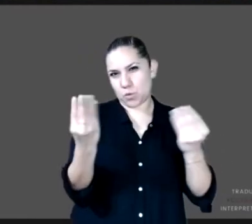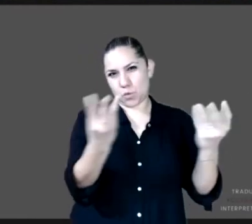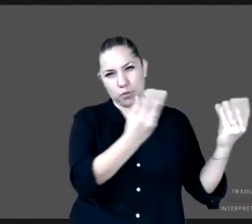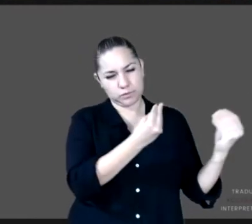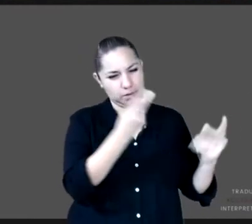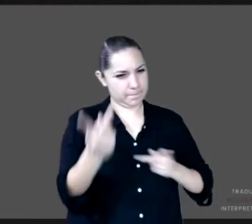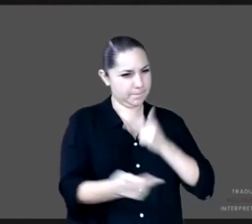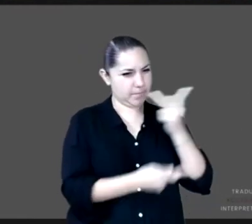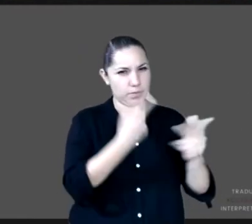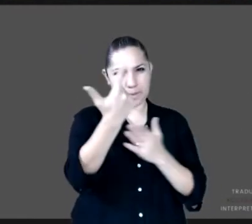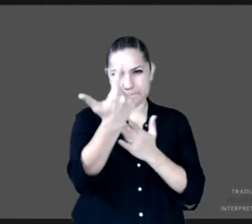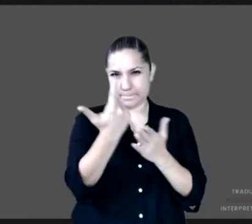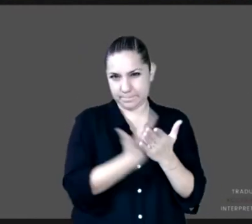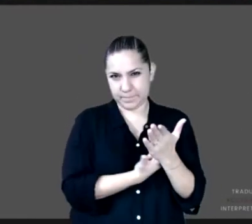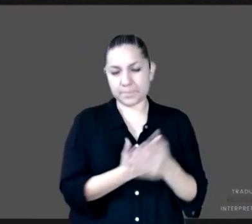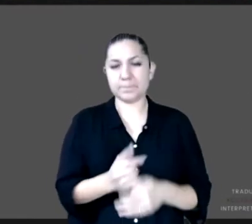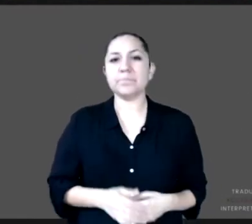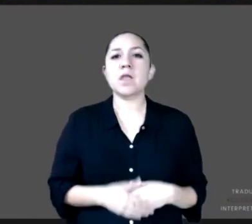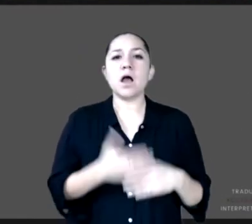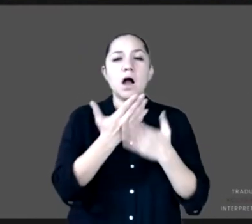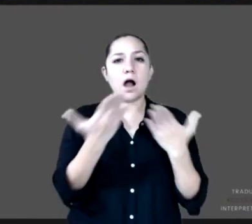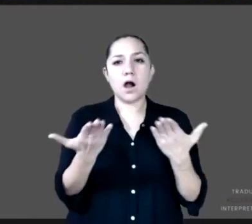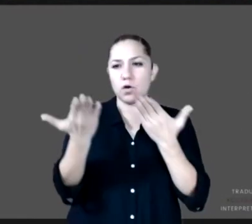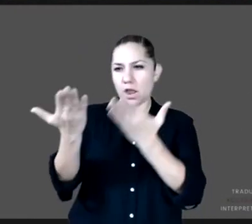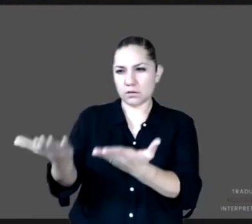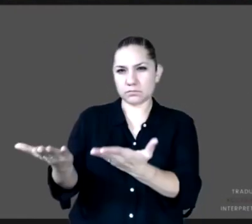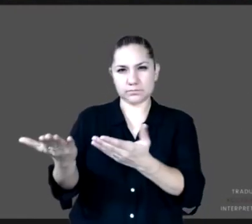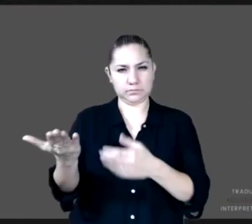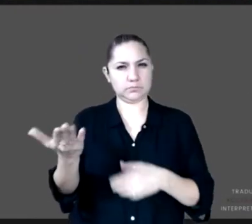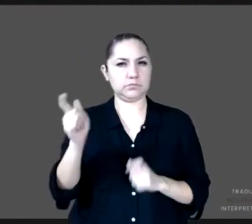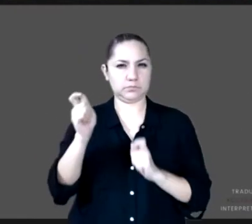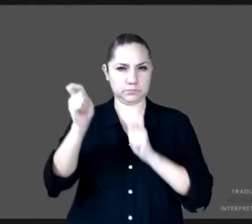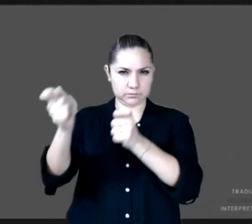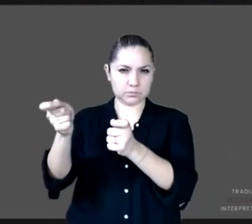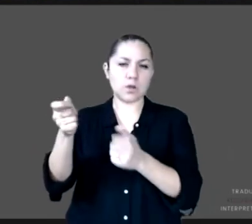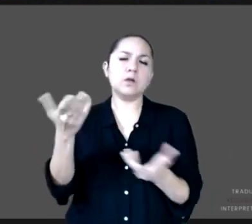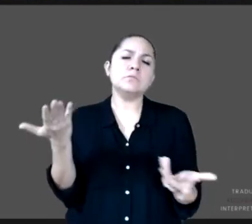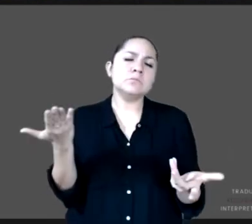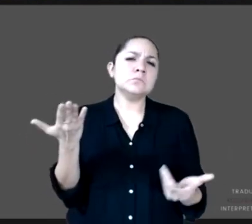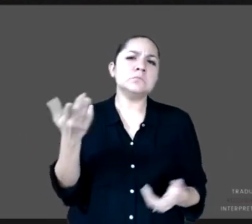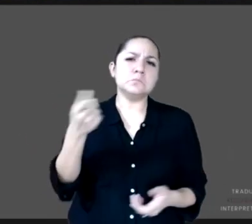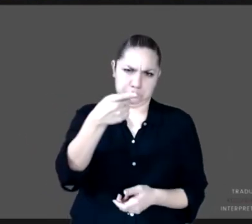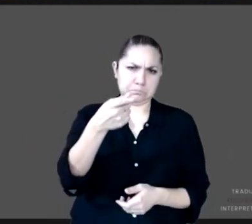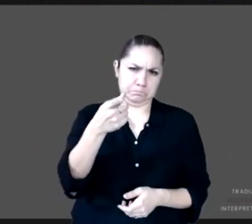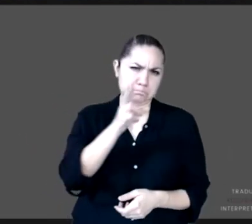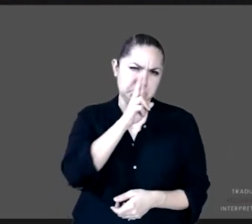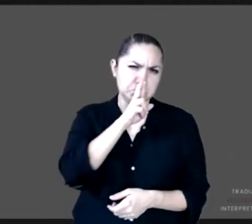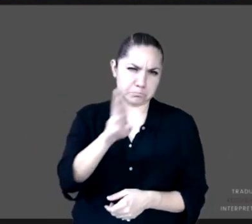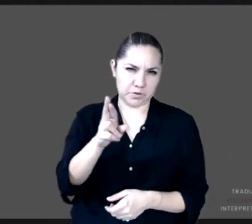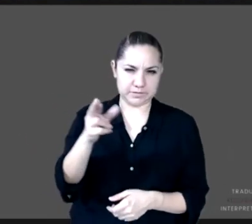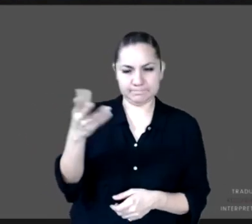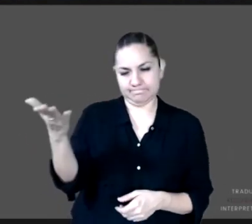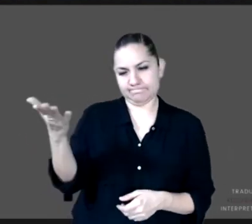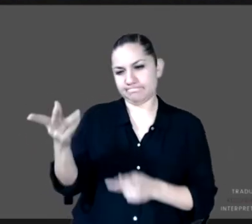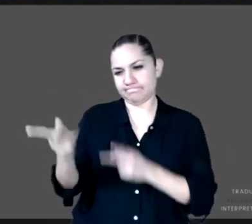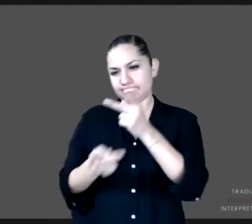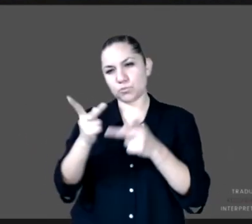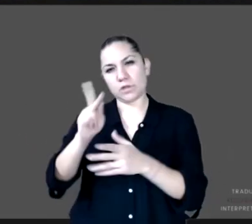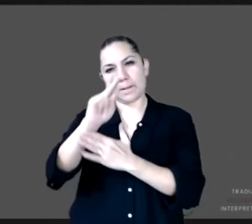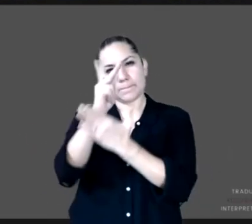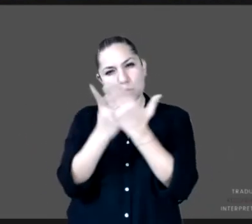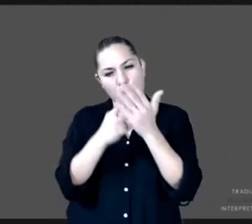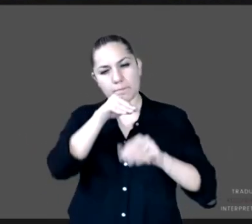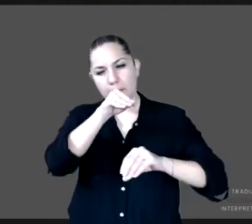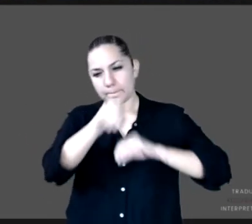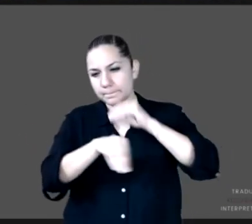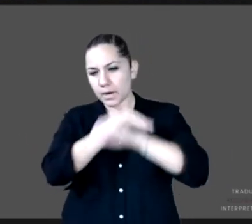falle ahora nuevamente, porque las políticas públicas no están funcionando y sí, la prohibición del trabajo de partir podría ser